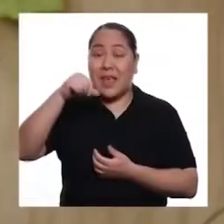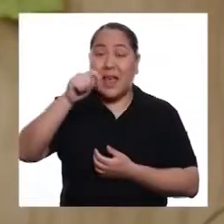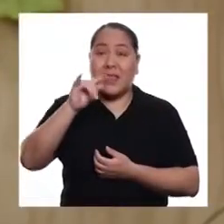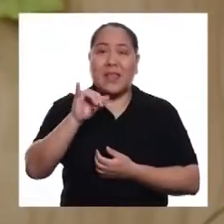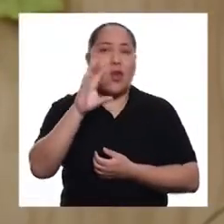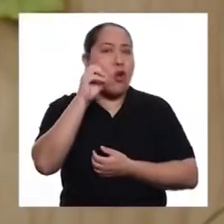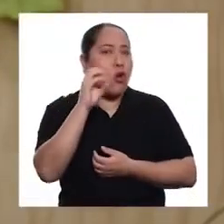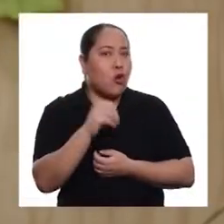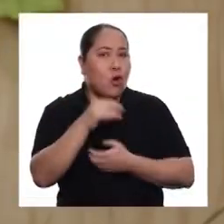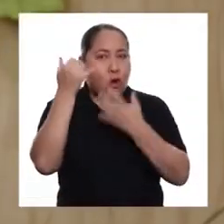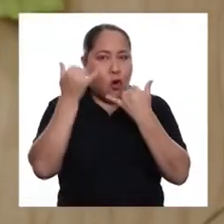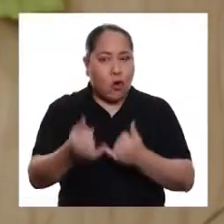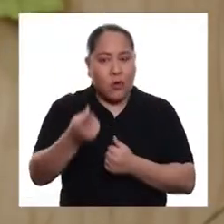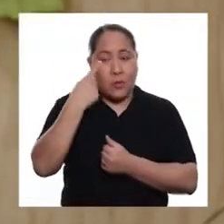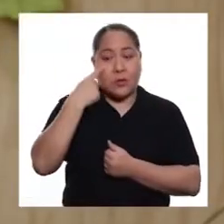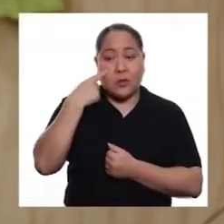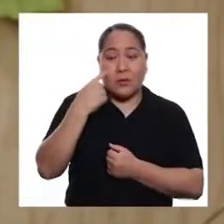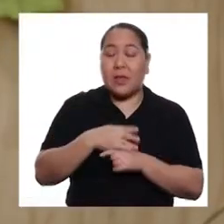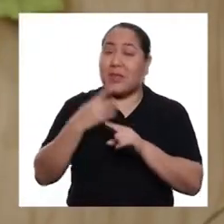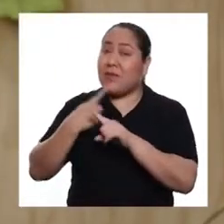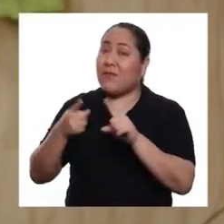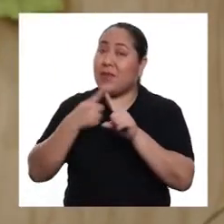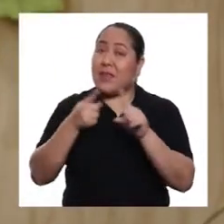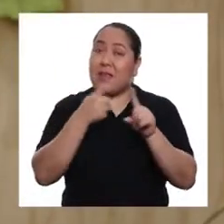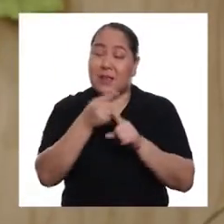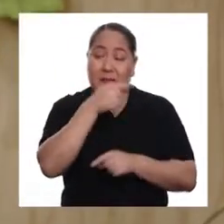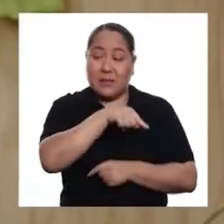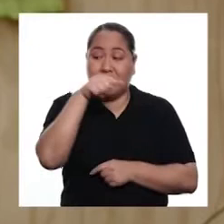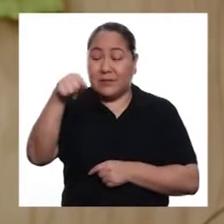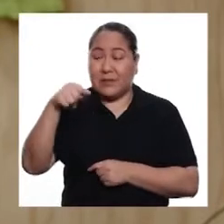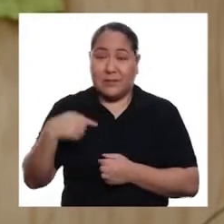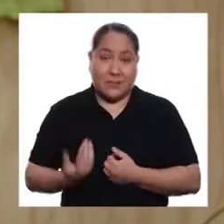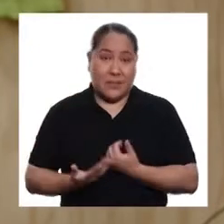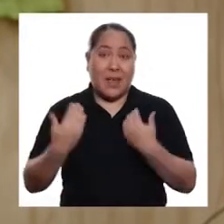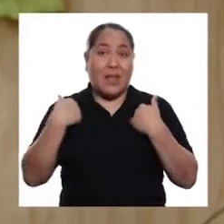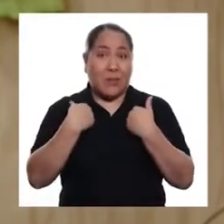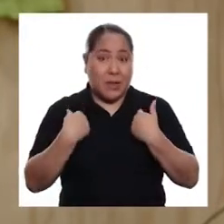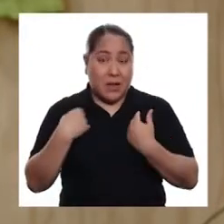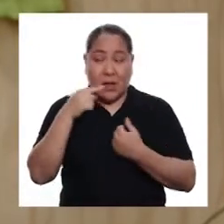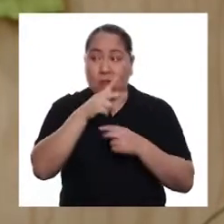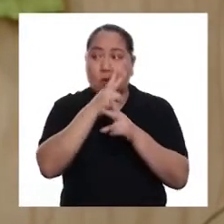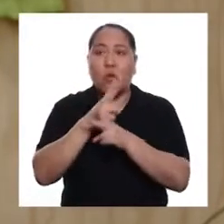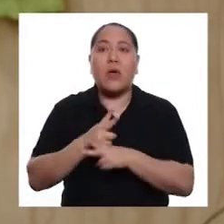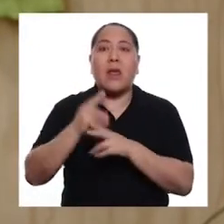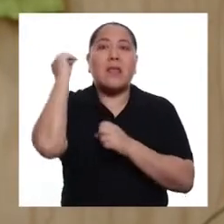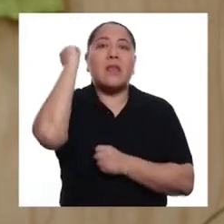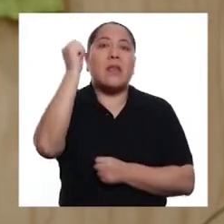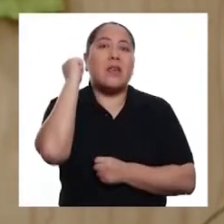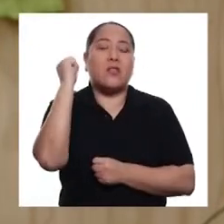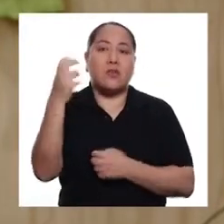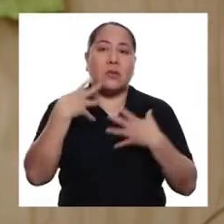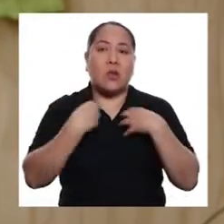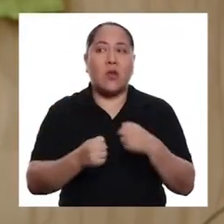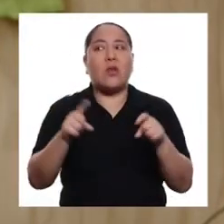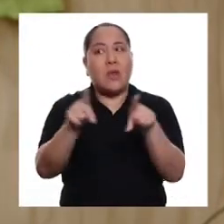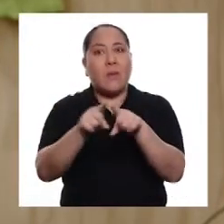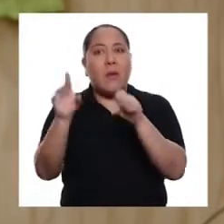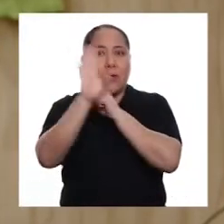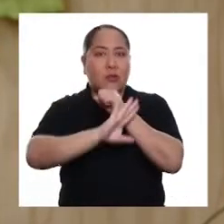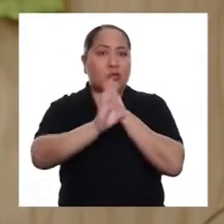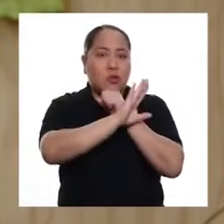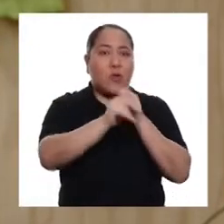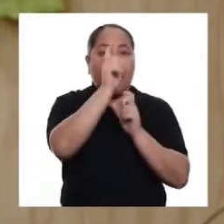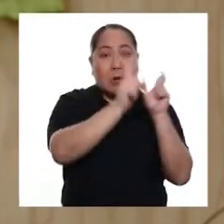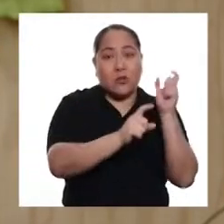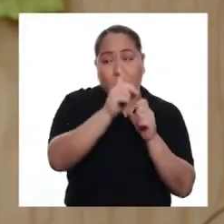Nati, Coco, hoy hemos conocido diferentes casos en los que se cuida el derecho a la salud y a la protección de